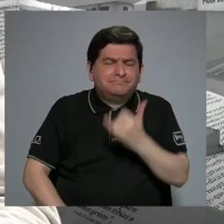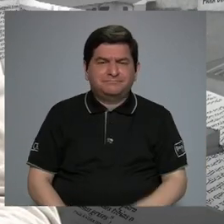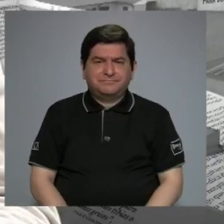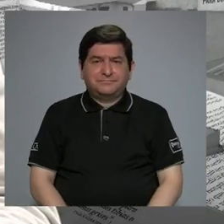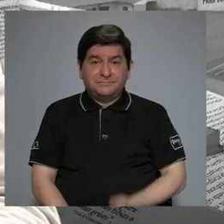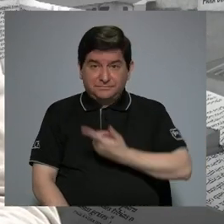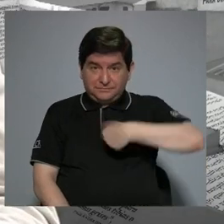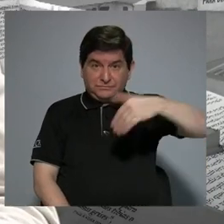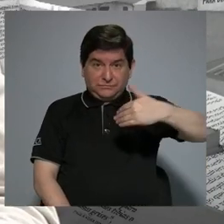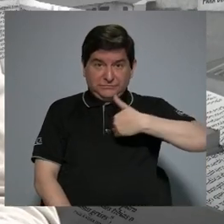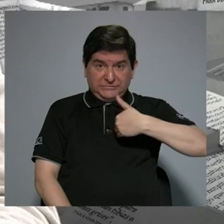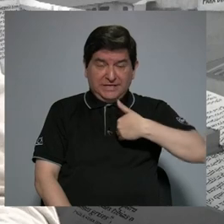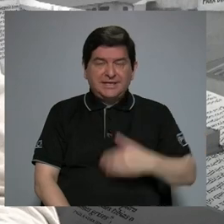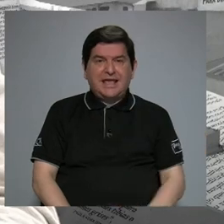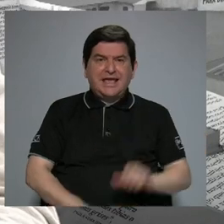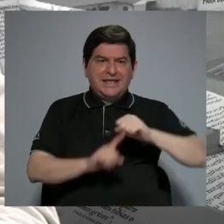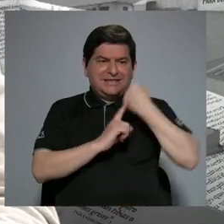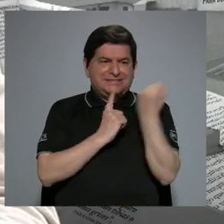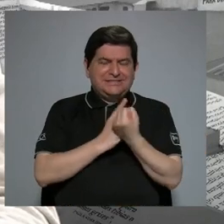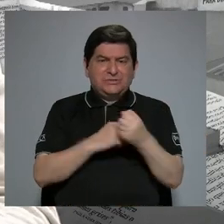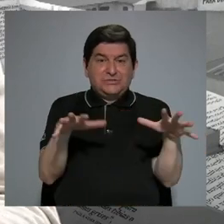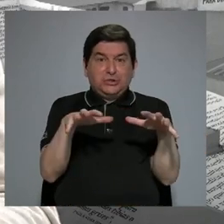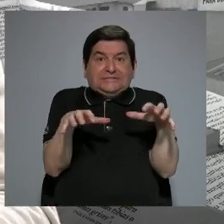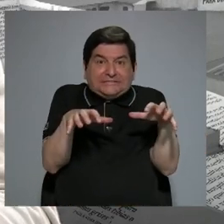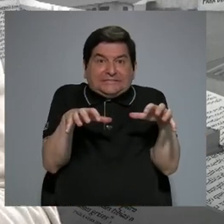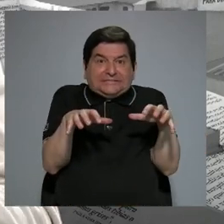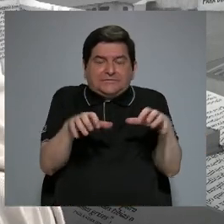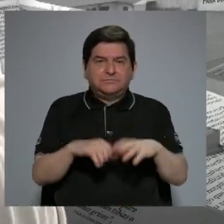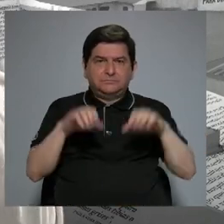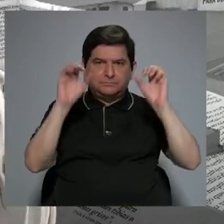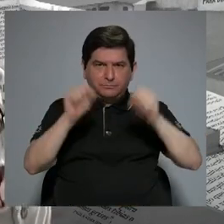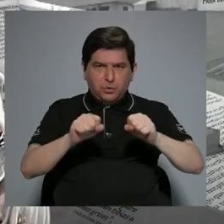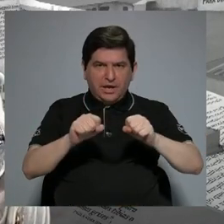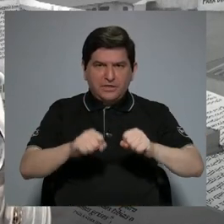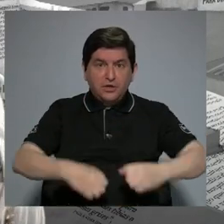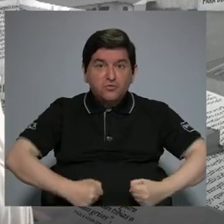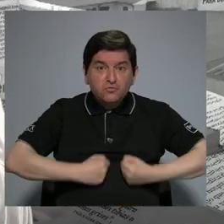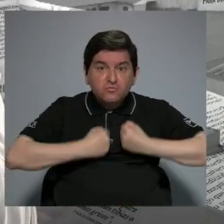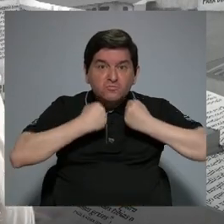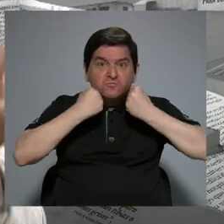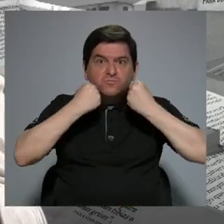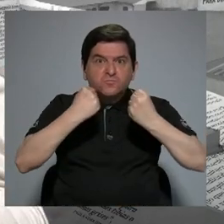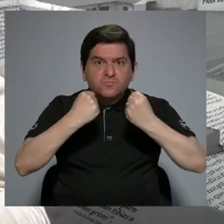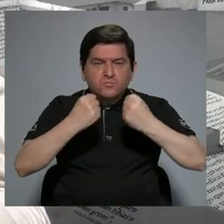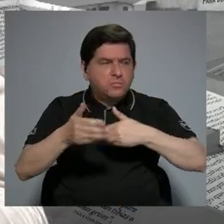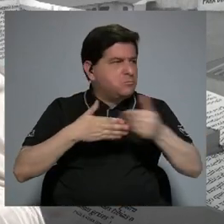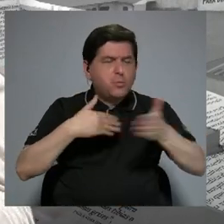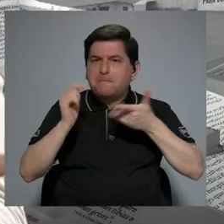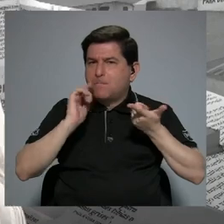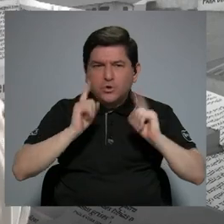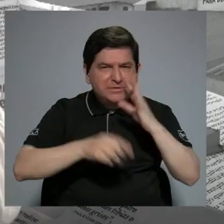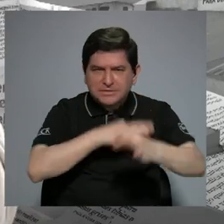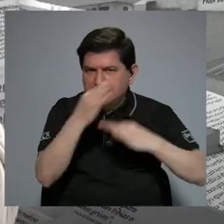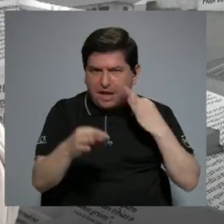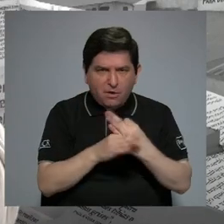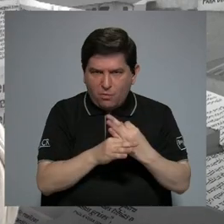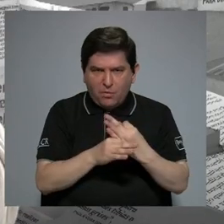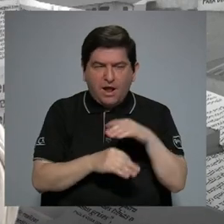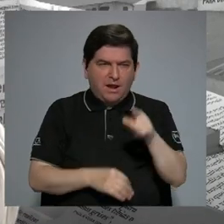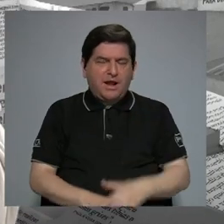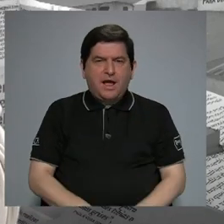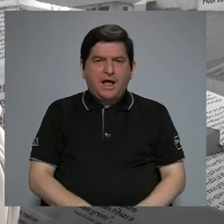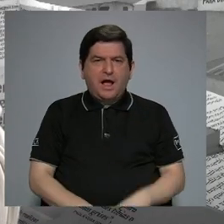tenemos un evento estresante, puede ser estrés intenso, bueno, cualquier tipo de estrés. Entonces, liberamos estas